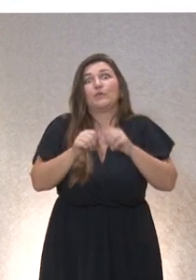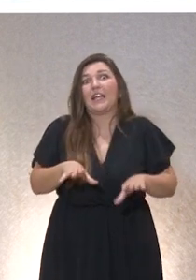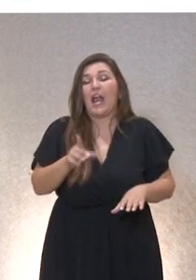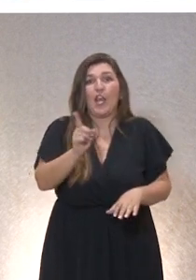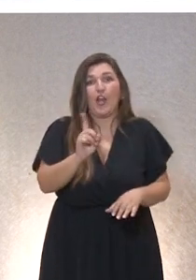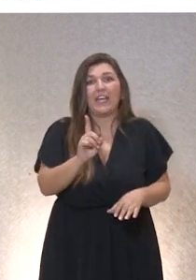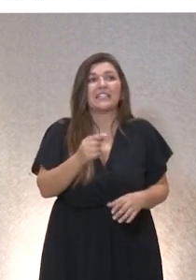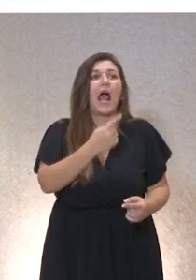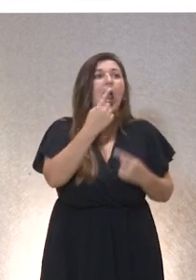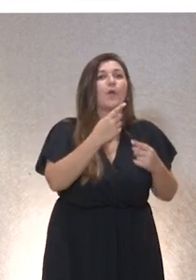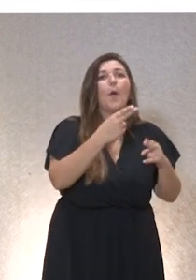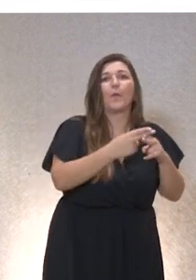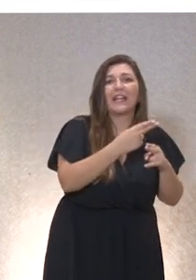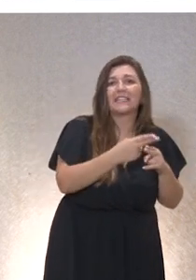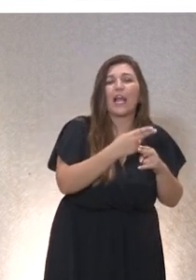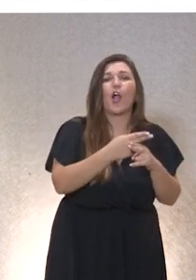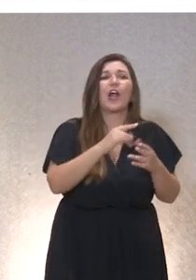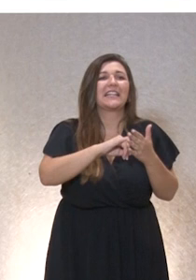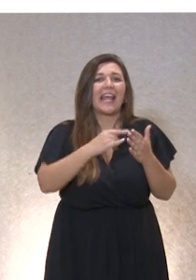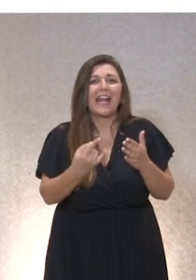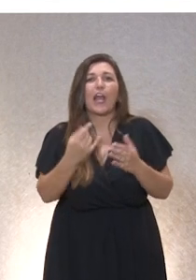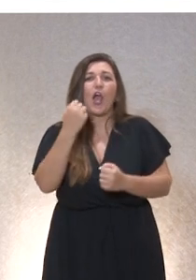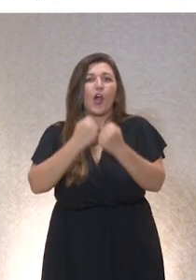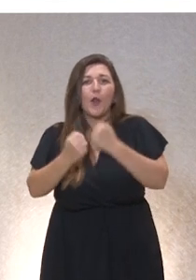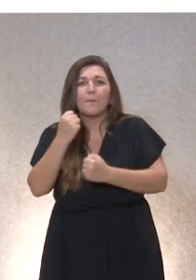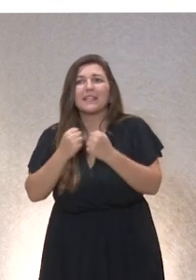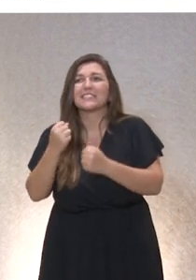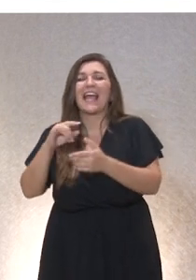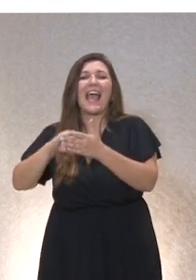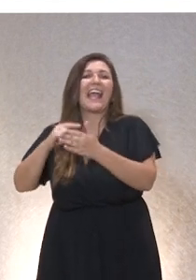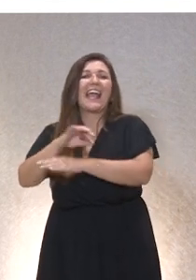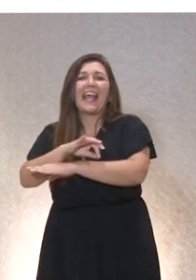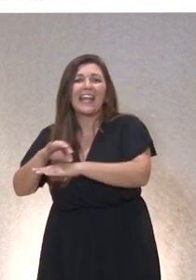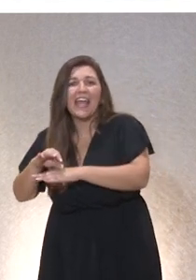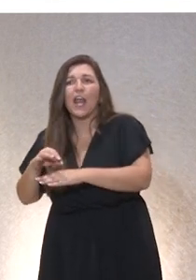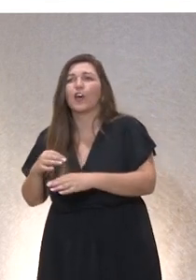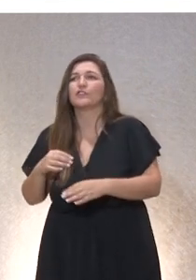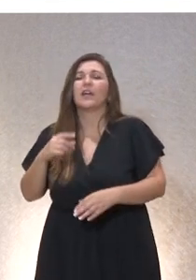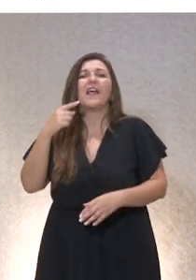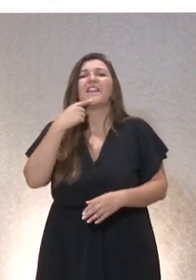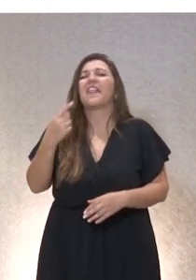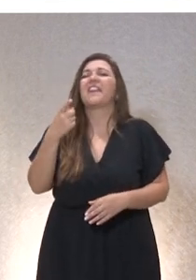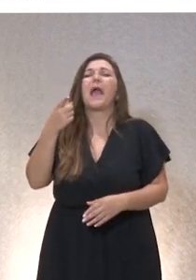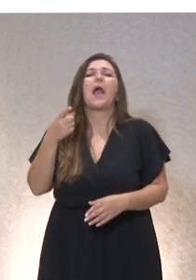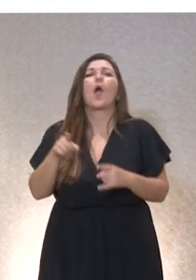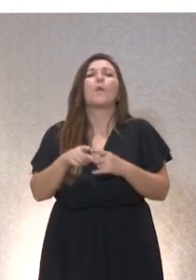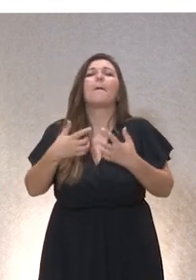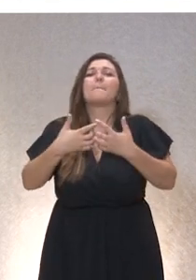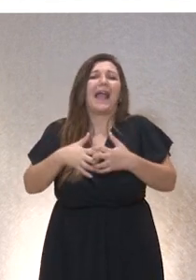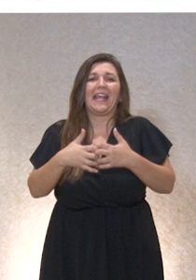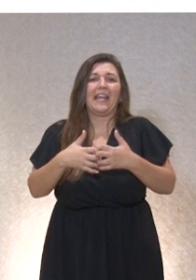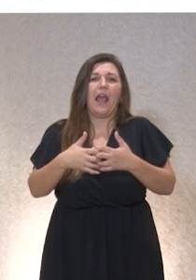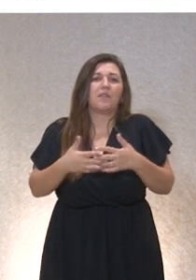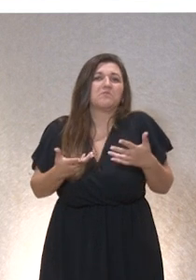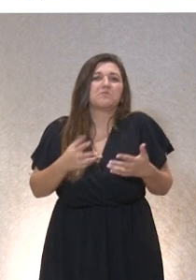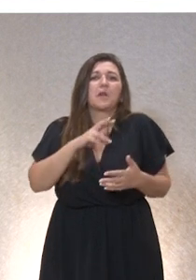los técnicos, los economistas o los ingenieros nos digan que eso realmente es una máquina y por lo tanto está libre de valores. Mentira. Detrás de una máquina, detrás de